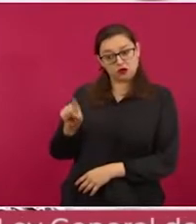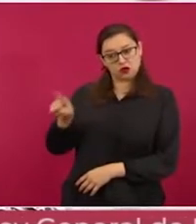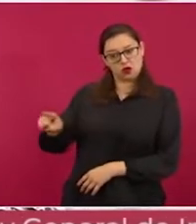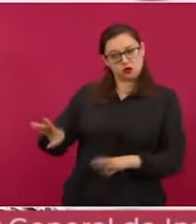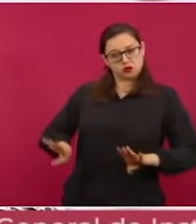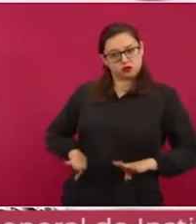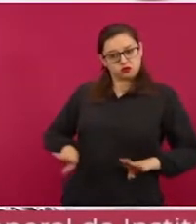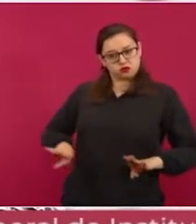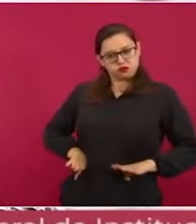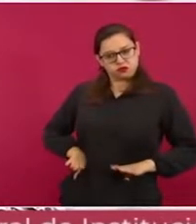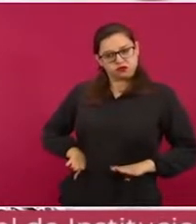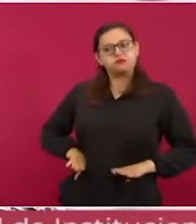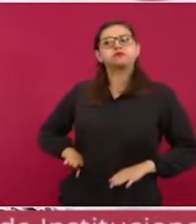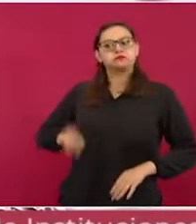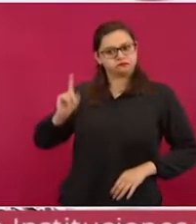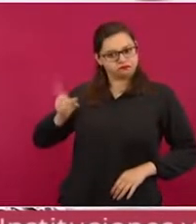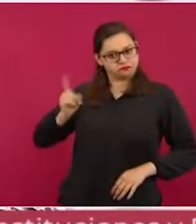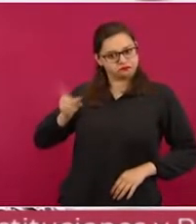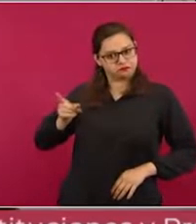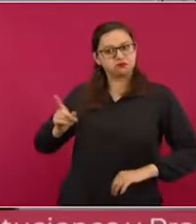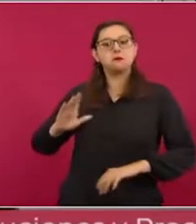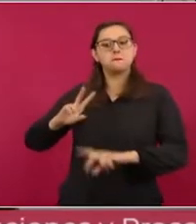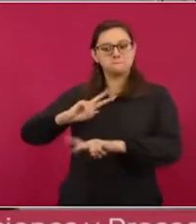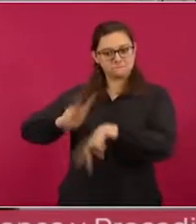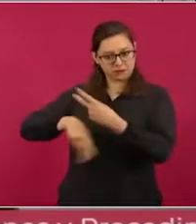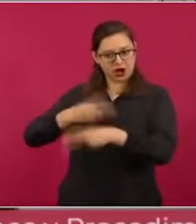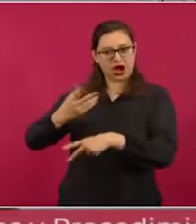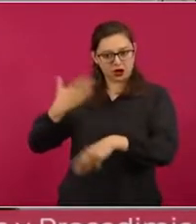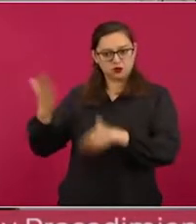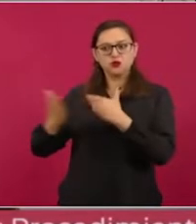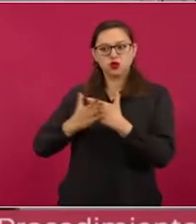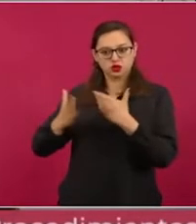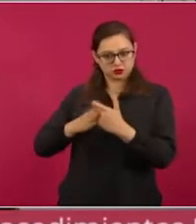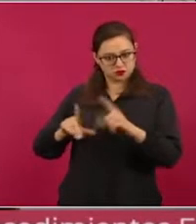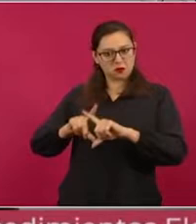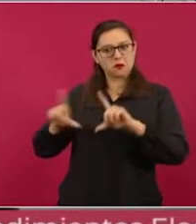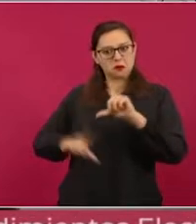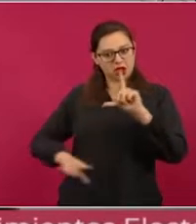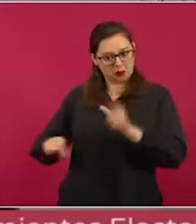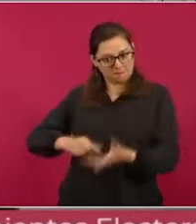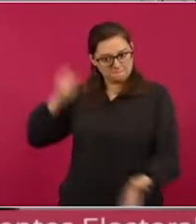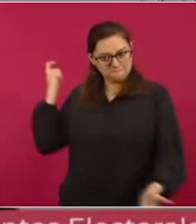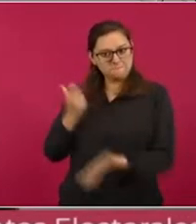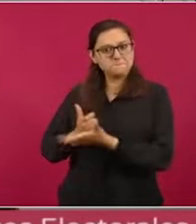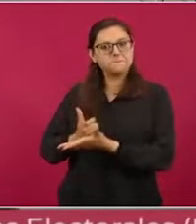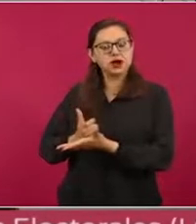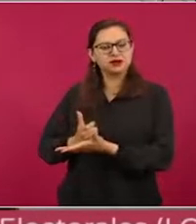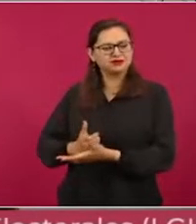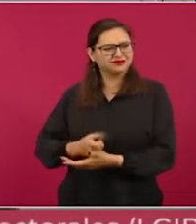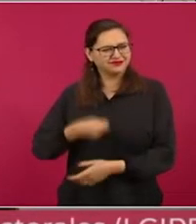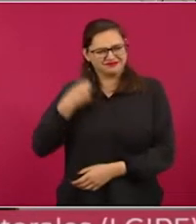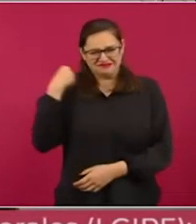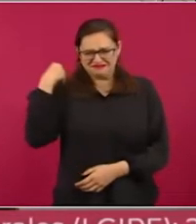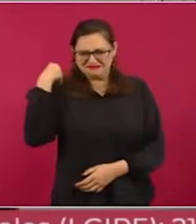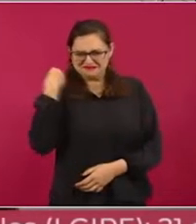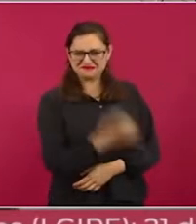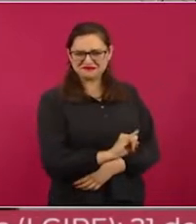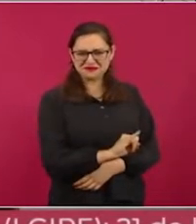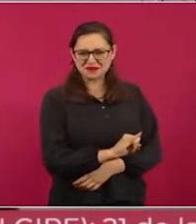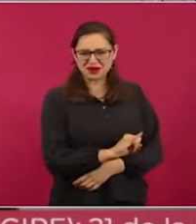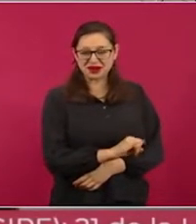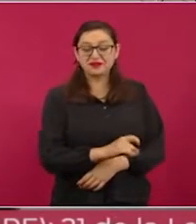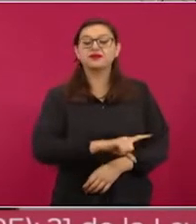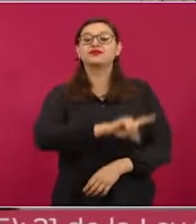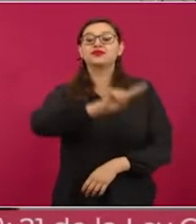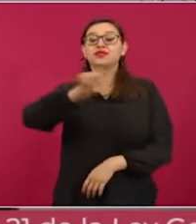y que habría consecuencias graves para nuestro país. Un verdadero disparate. El video fue